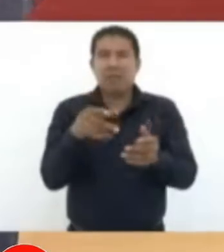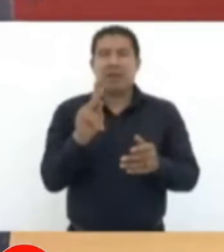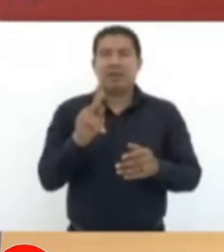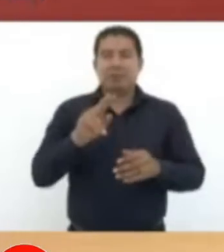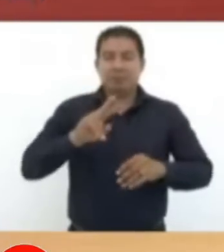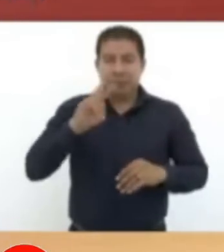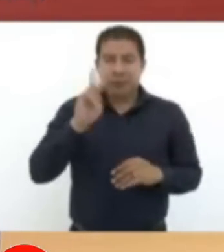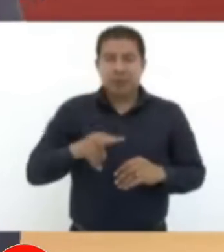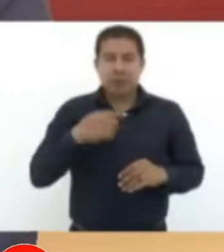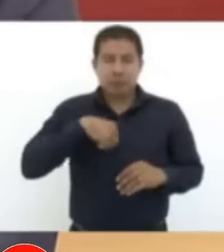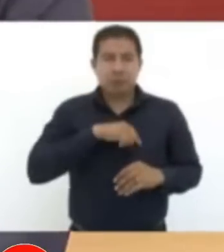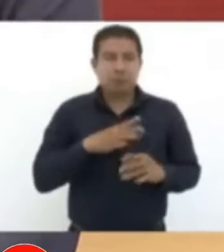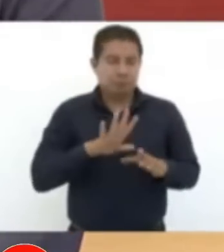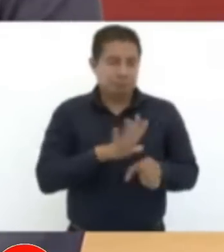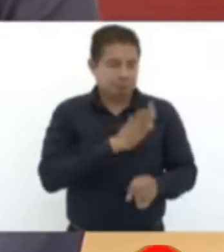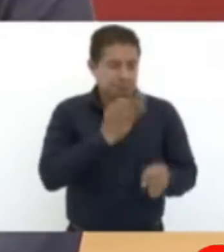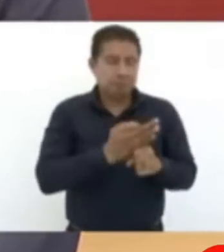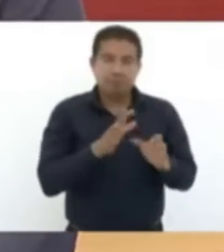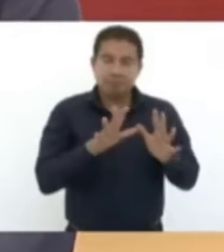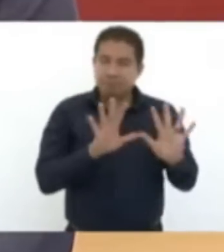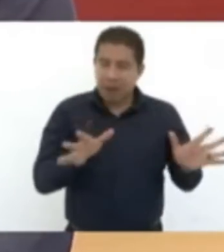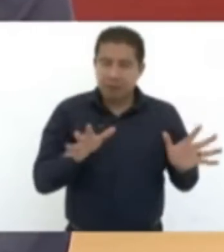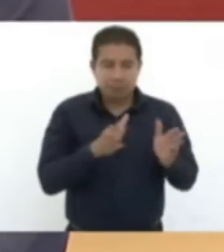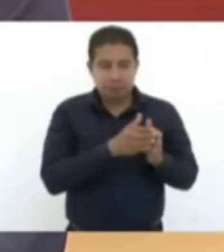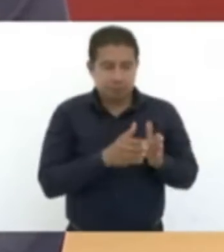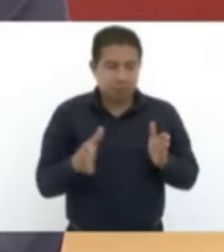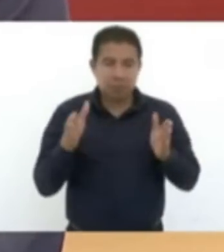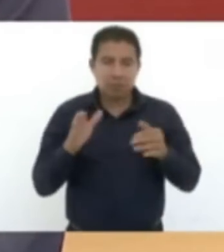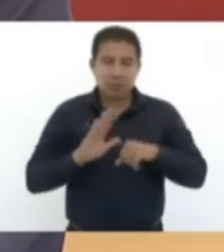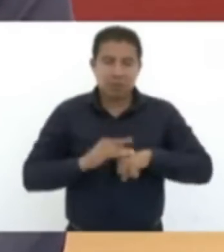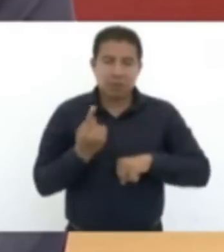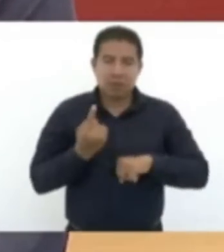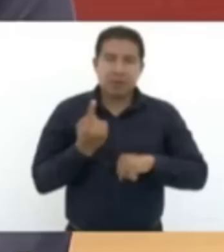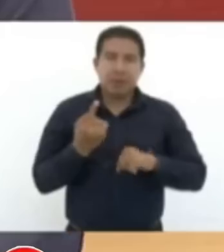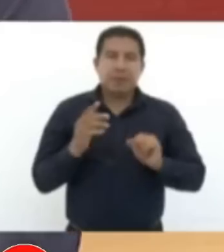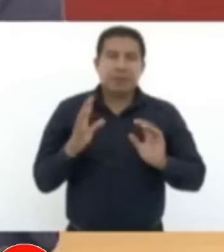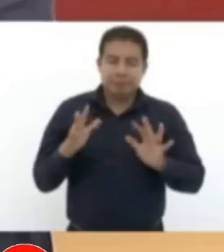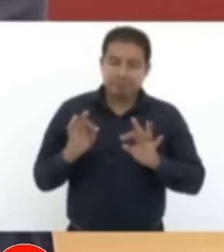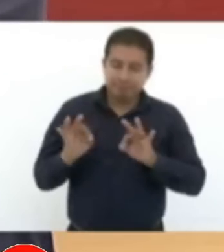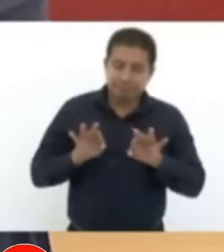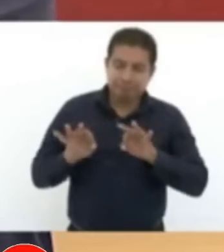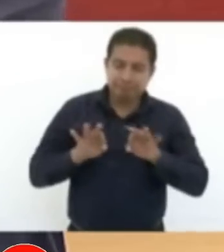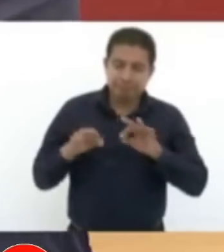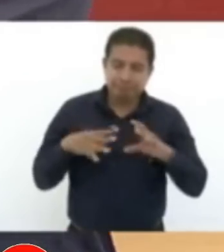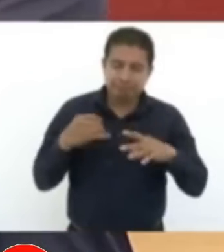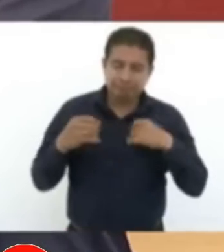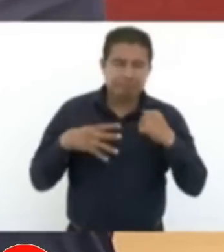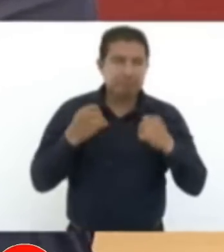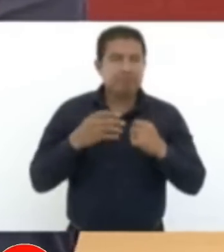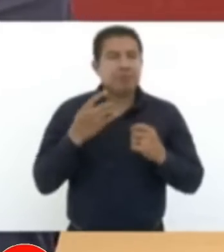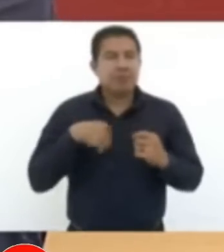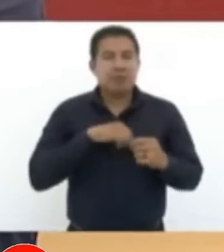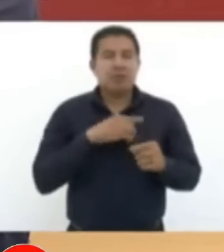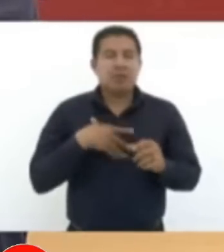es suficiente porque estamos trabajando no ocho sino